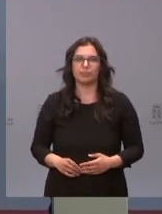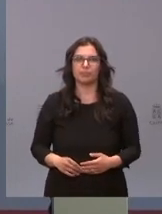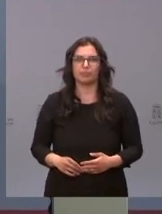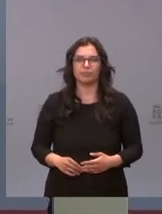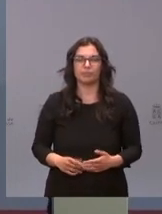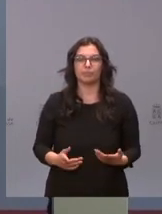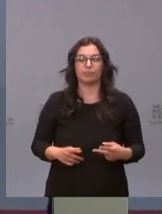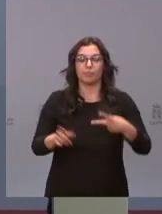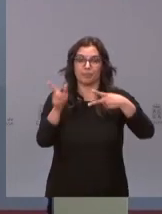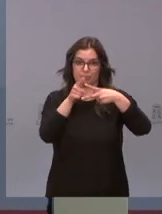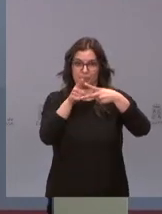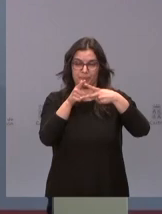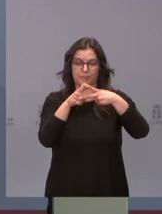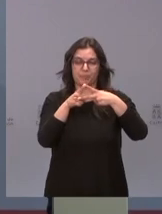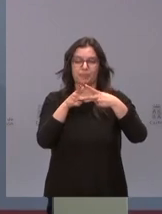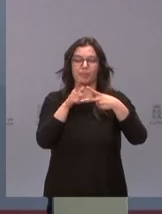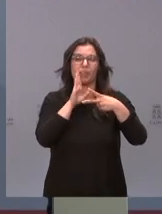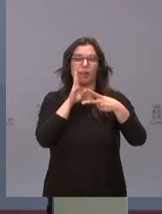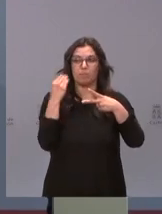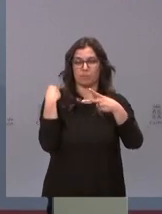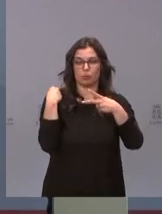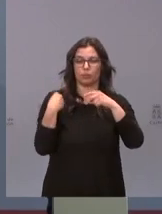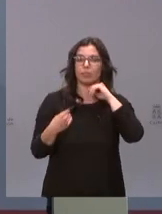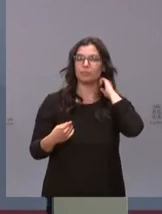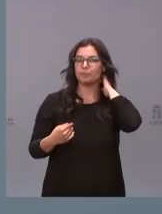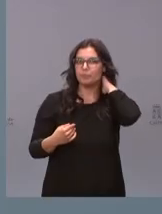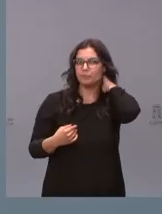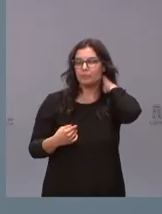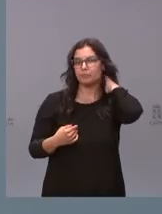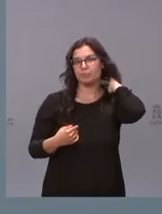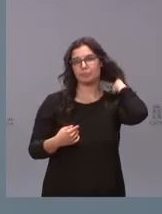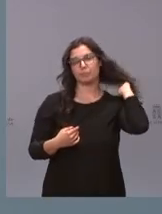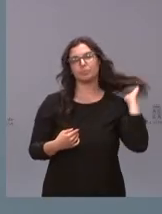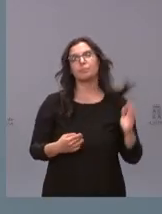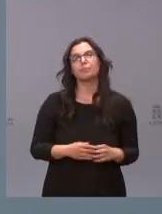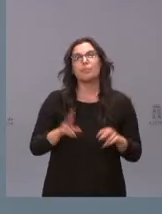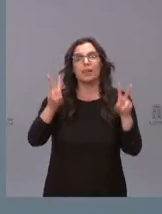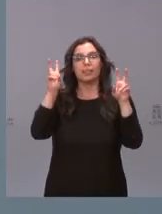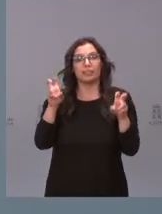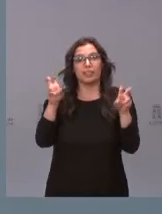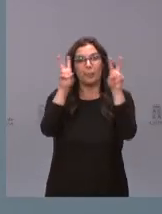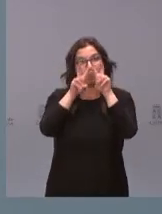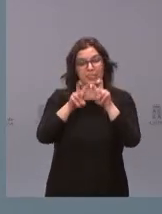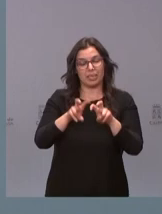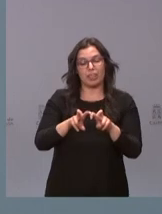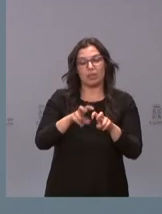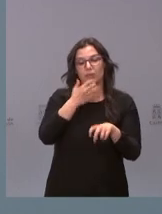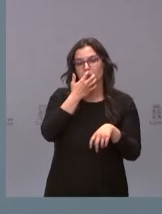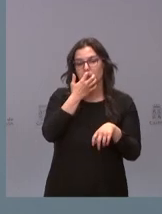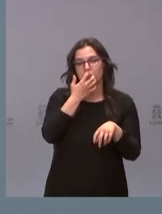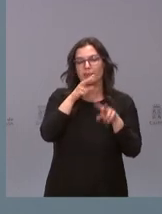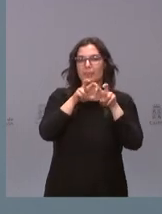Bueno, la pregunta que me hacía Mil en cuanto a la investigación del laboratorio y investigación